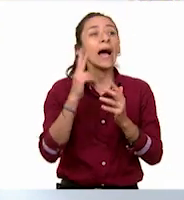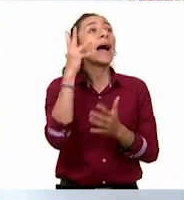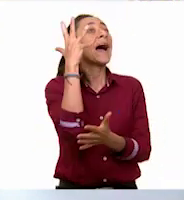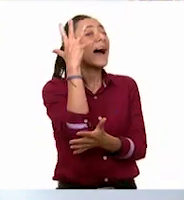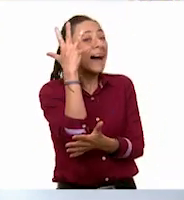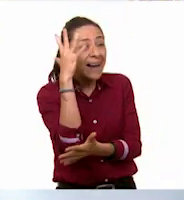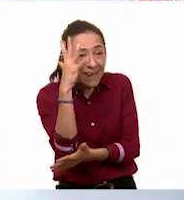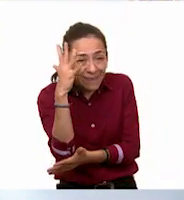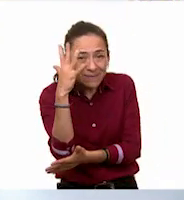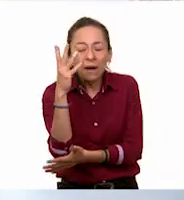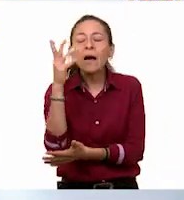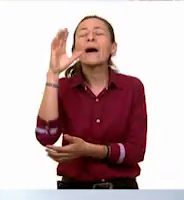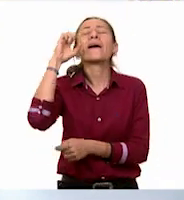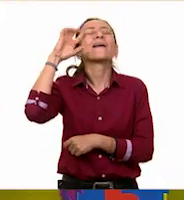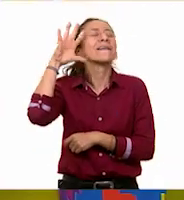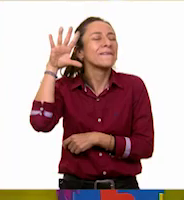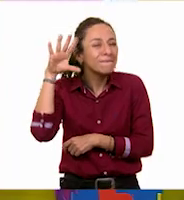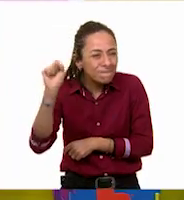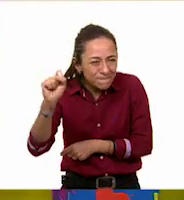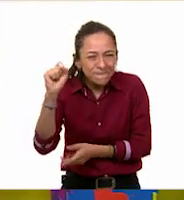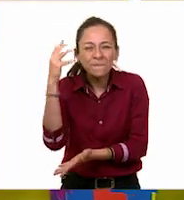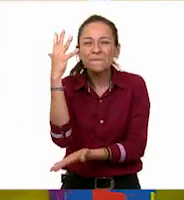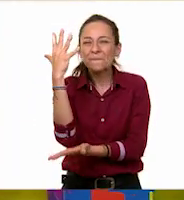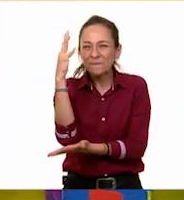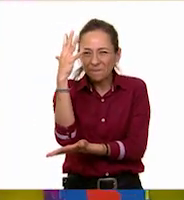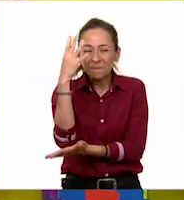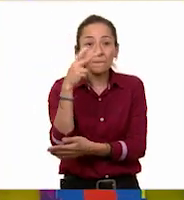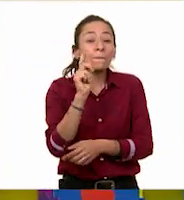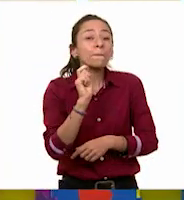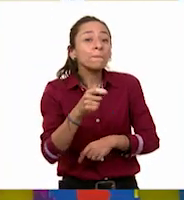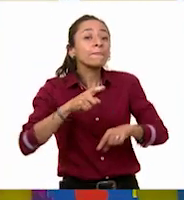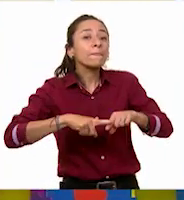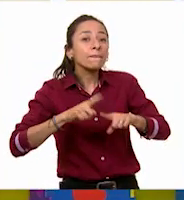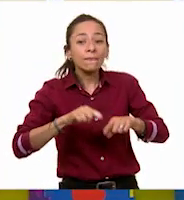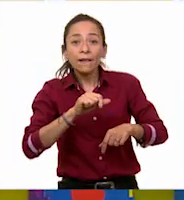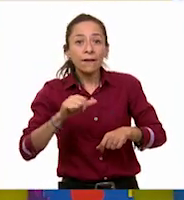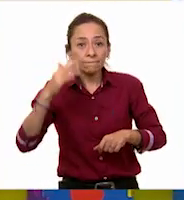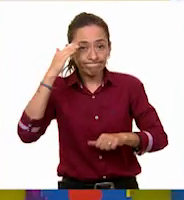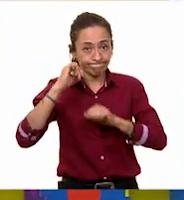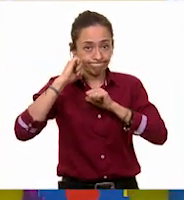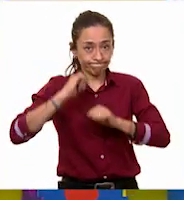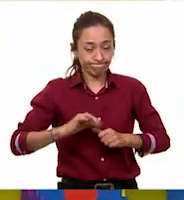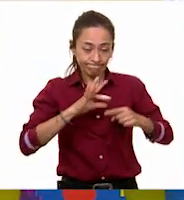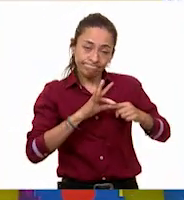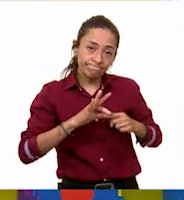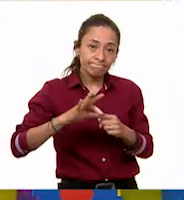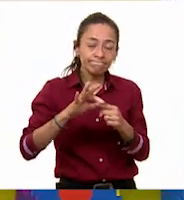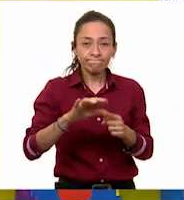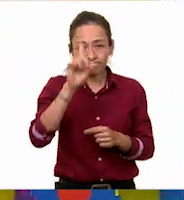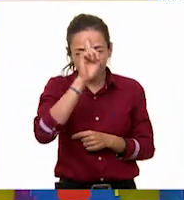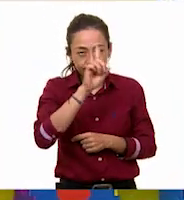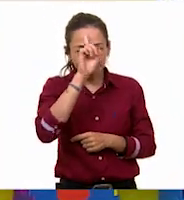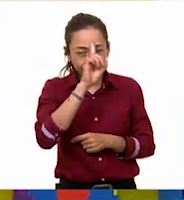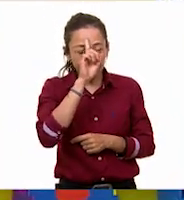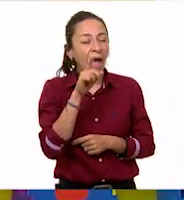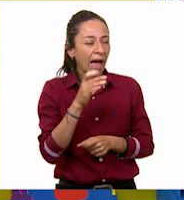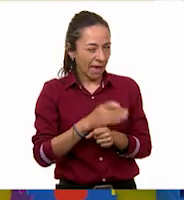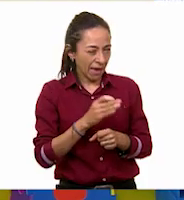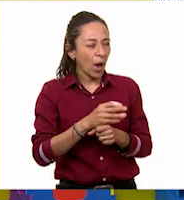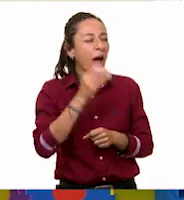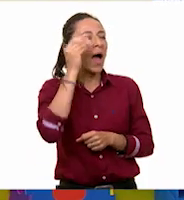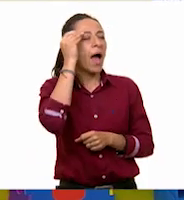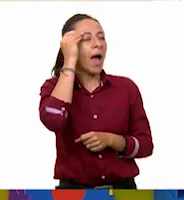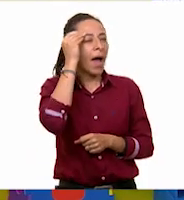como ustedes pueden ver, el guía los puede ir orientando para que vayan aprendiendo. En este caso, ya se les había olvidado, pero